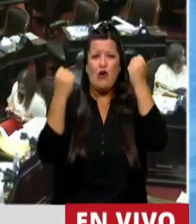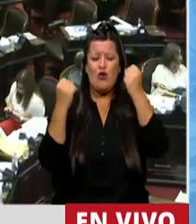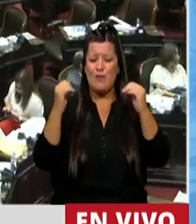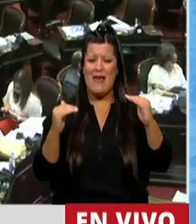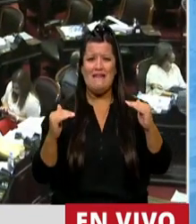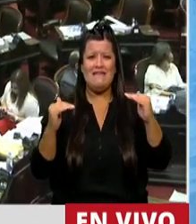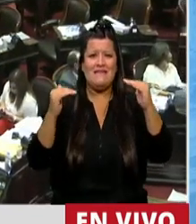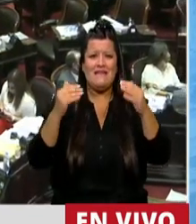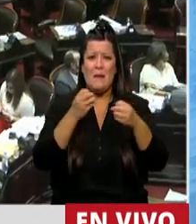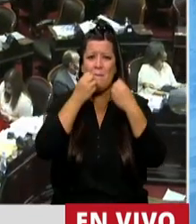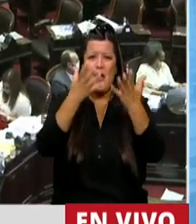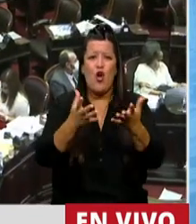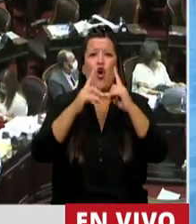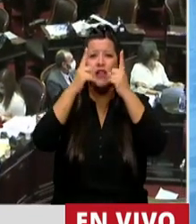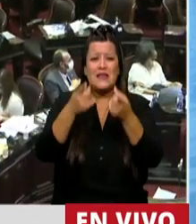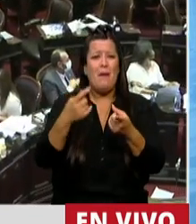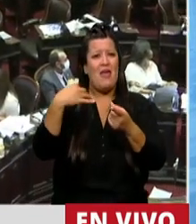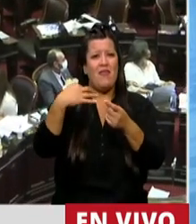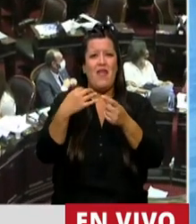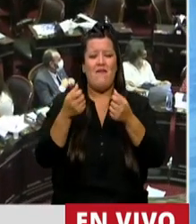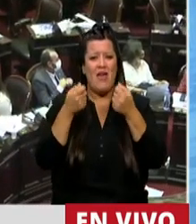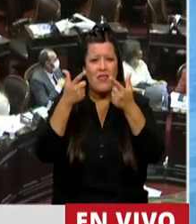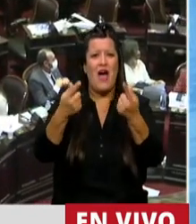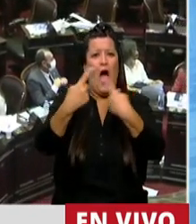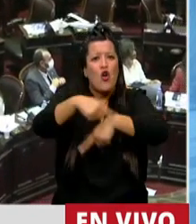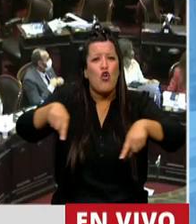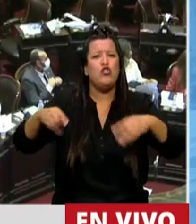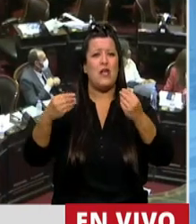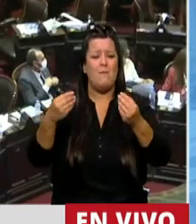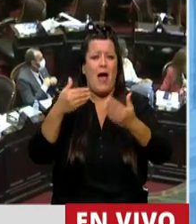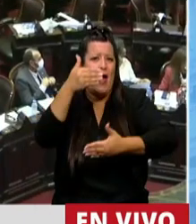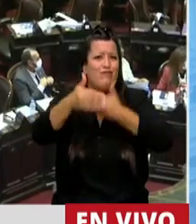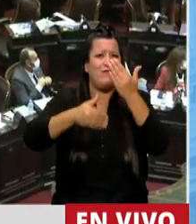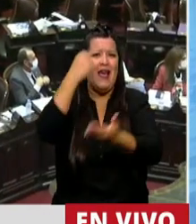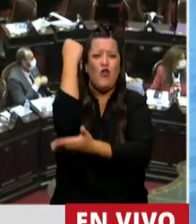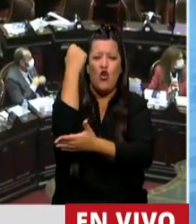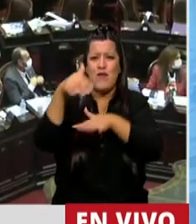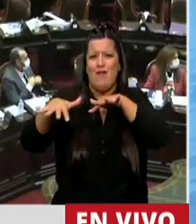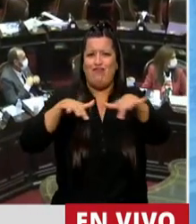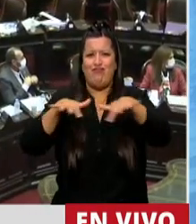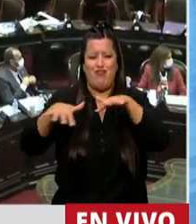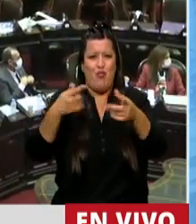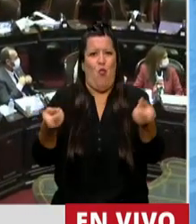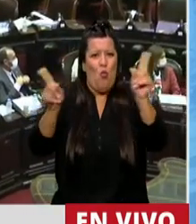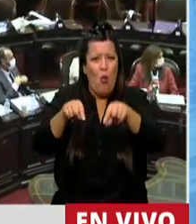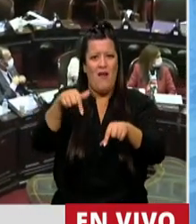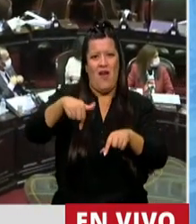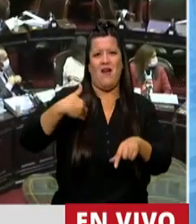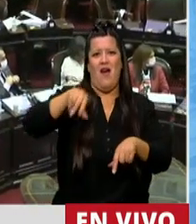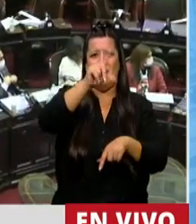y cómo generar condiciones para una reactivación económica en la República Argentina.